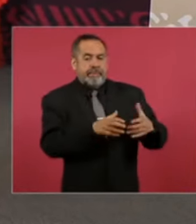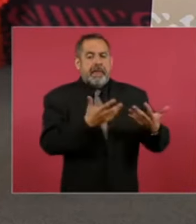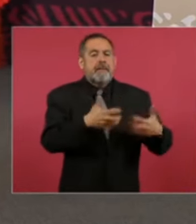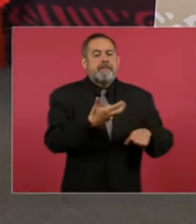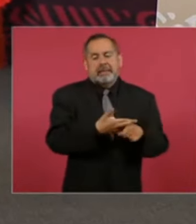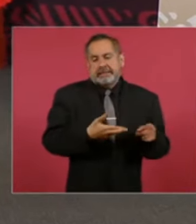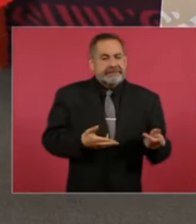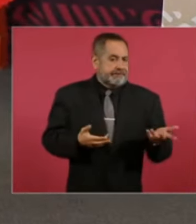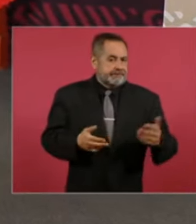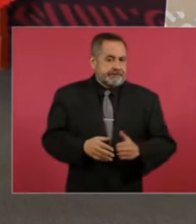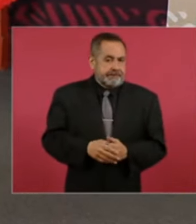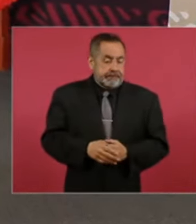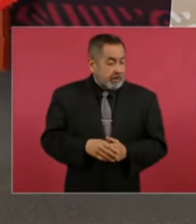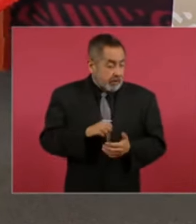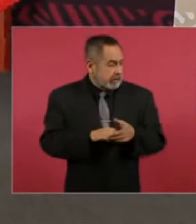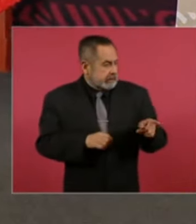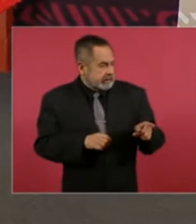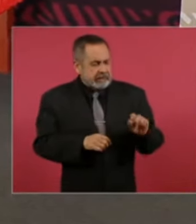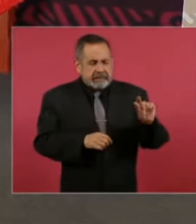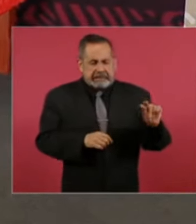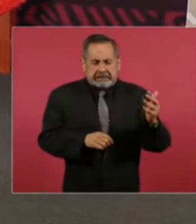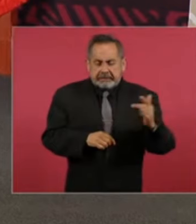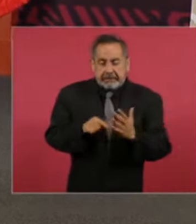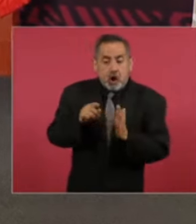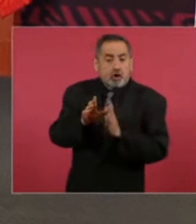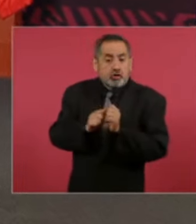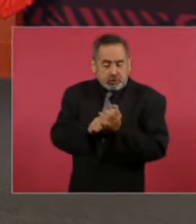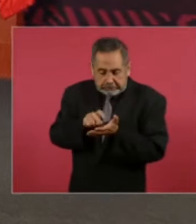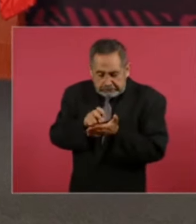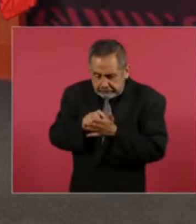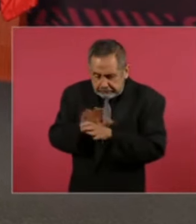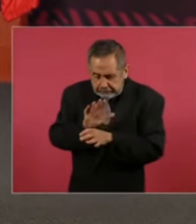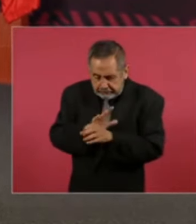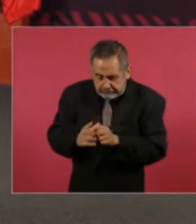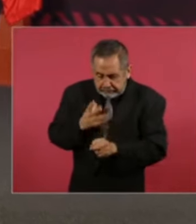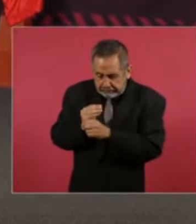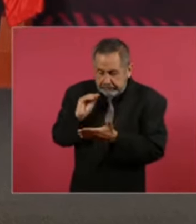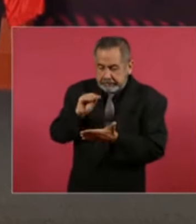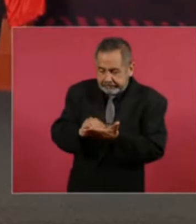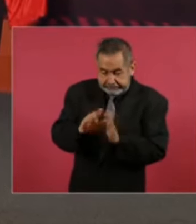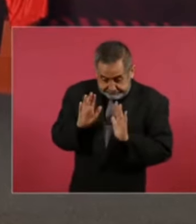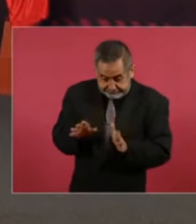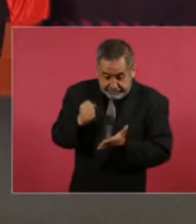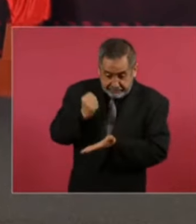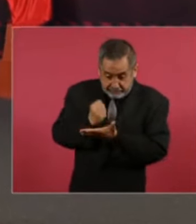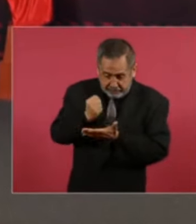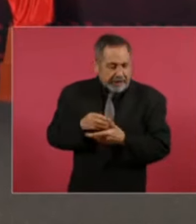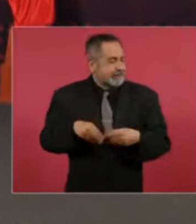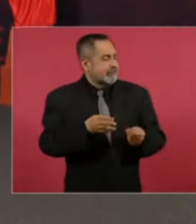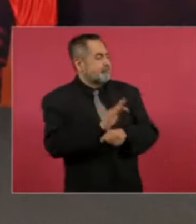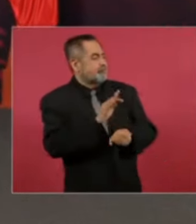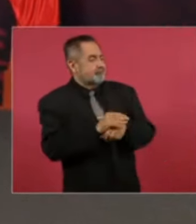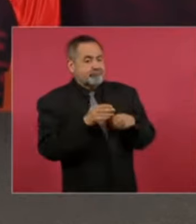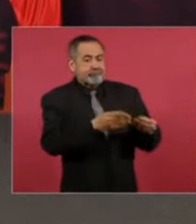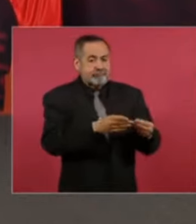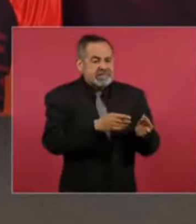se modificó la Constitución. Se reformó la Constitución. A esa empresa